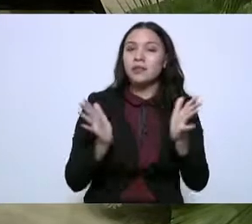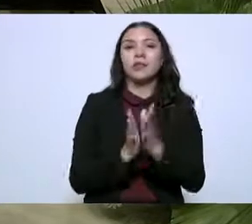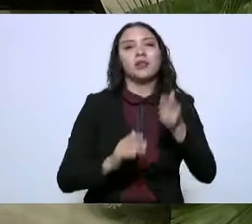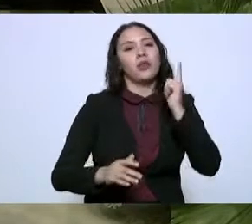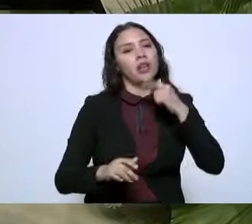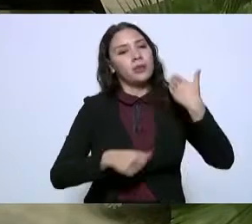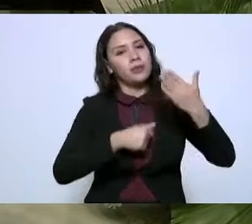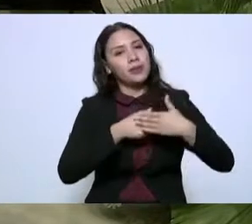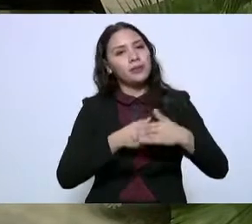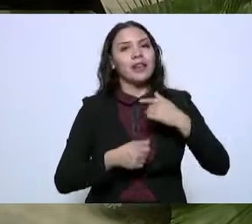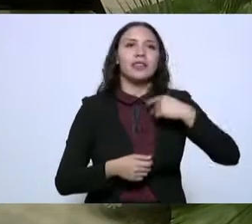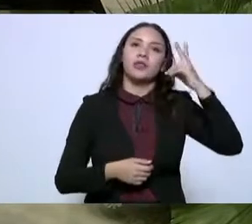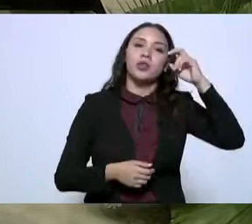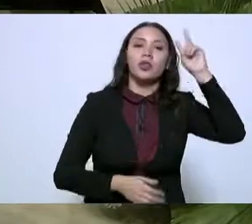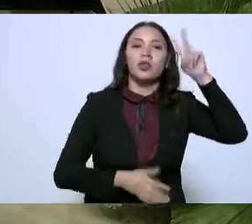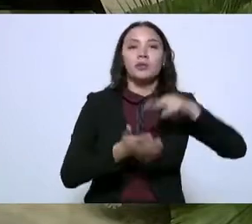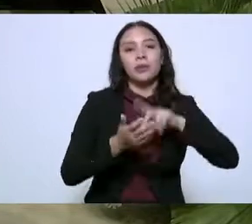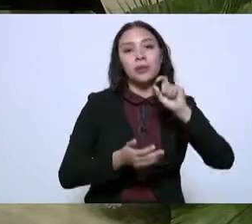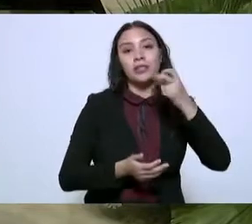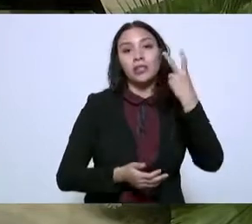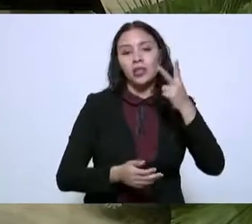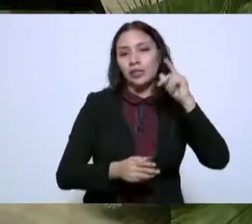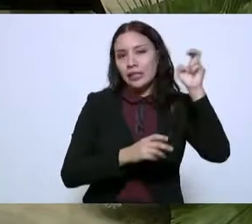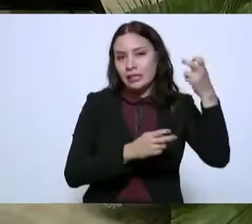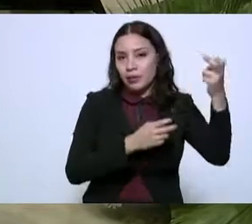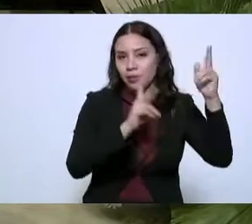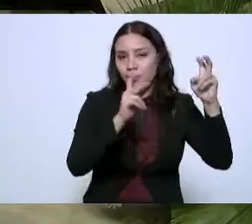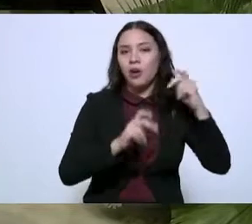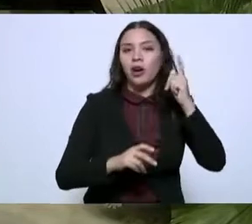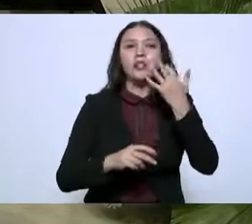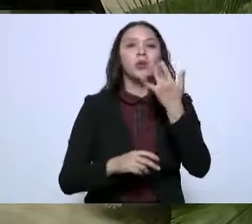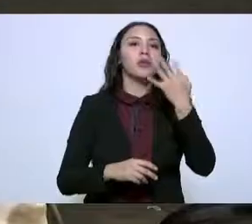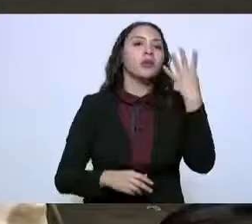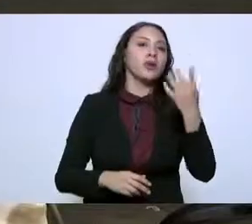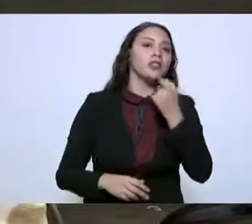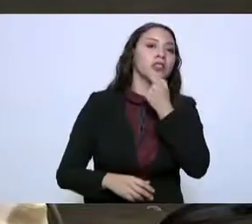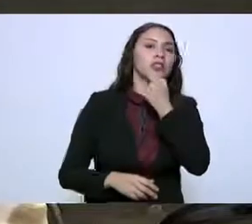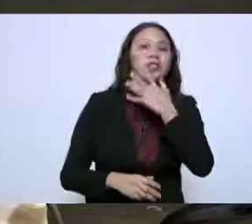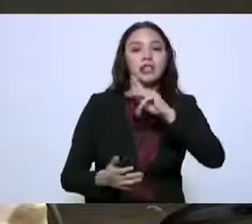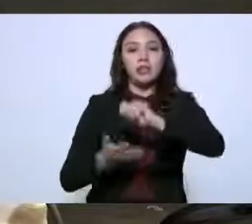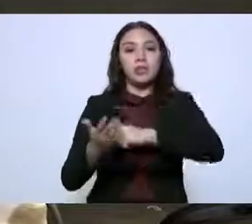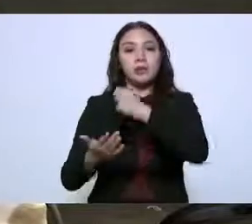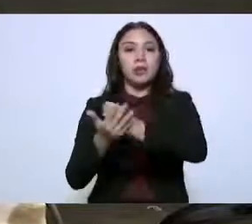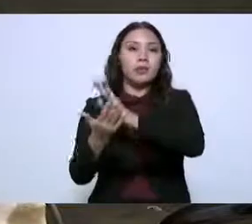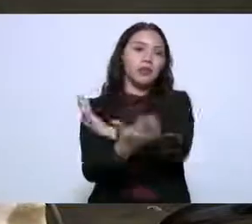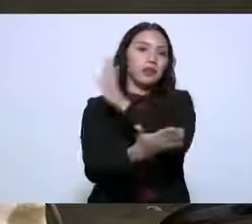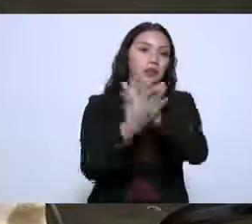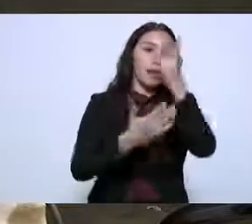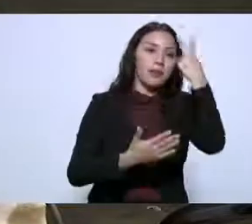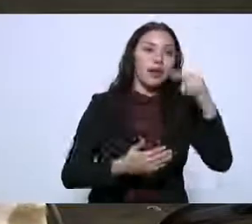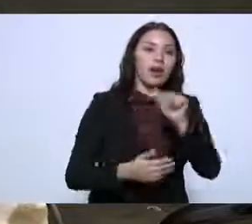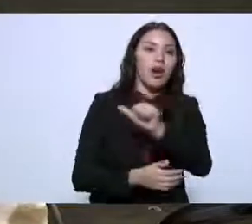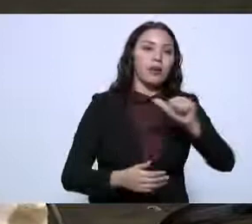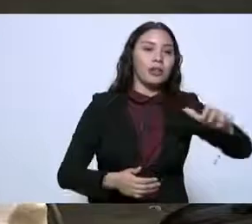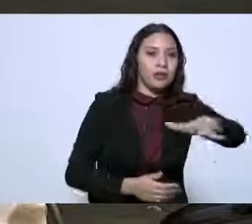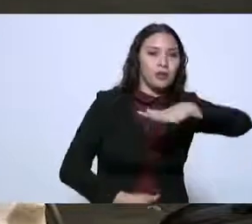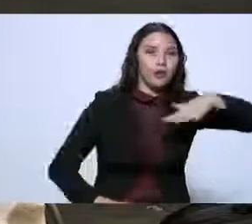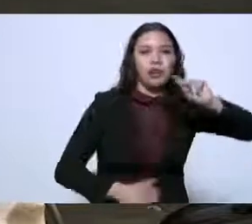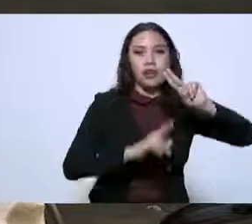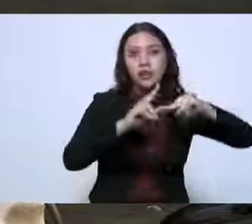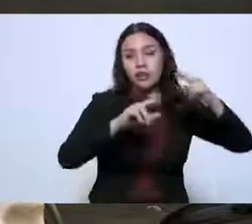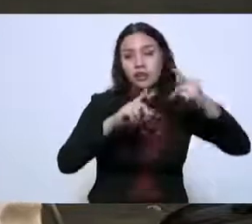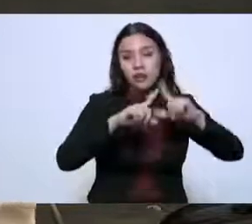en este Tengo un Sueño 2022 54 niñas y niños de Tamaulipas en el Auditorio Nacional